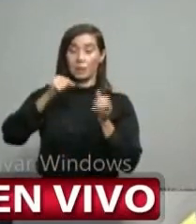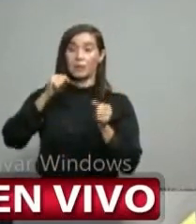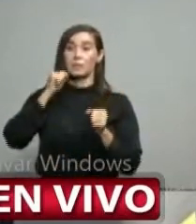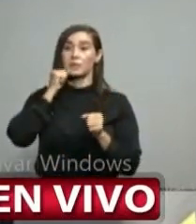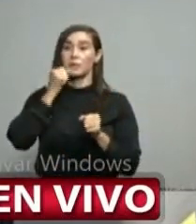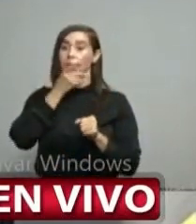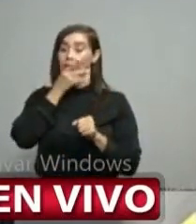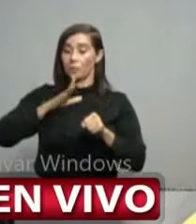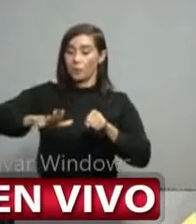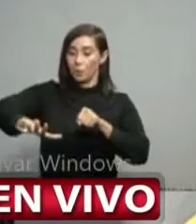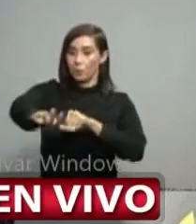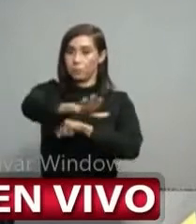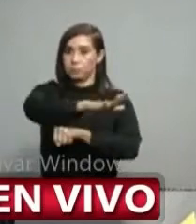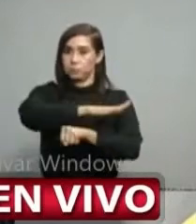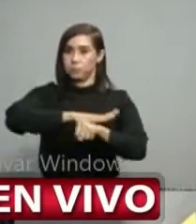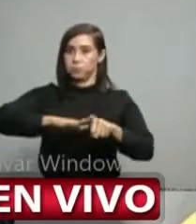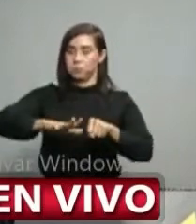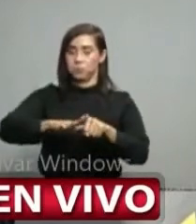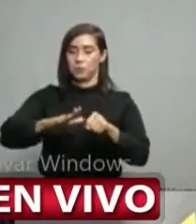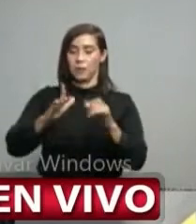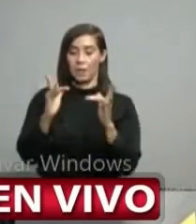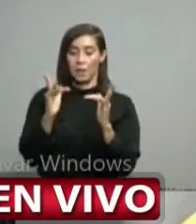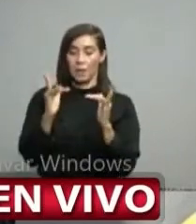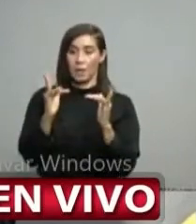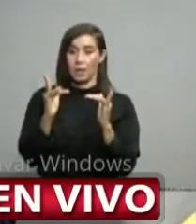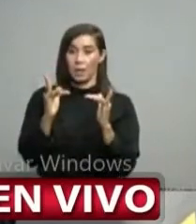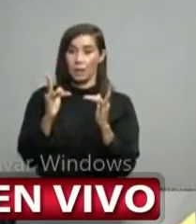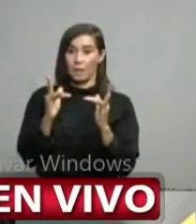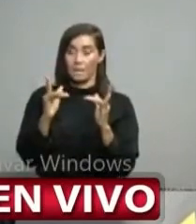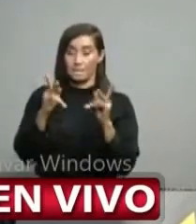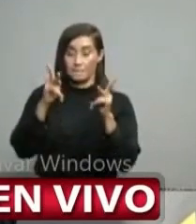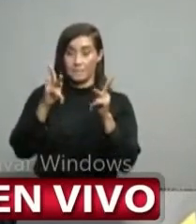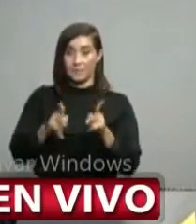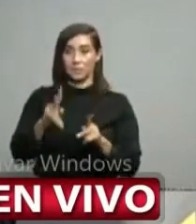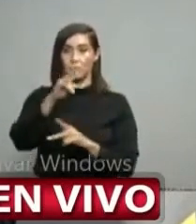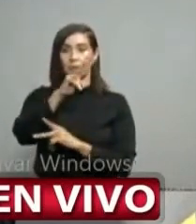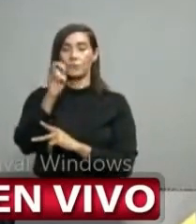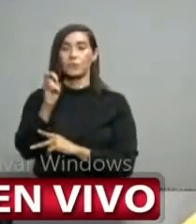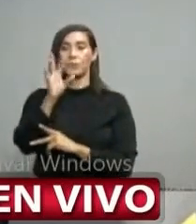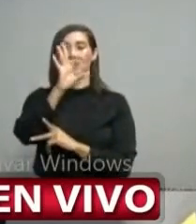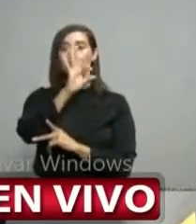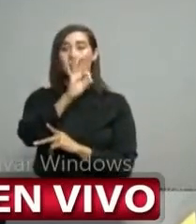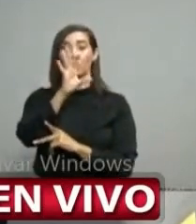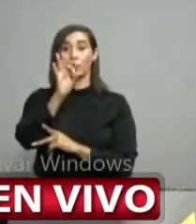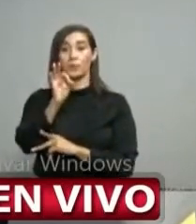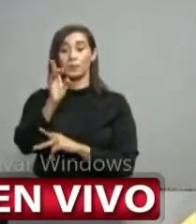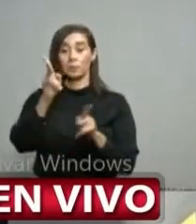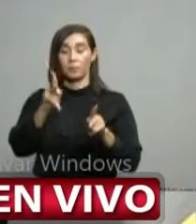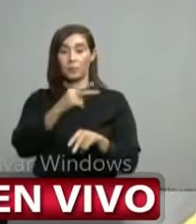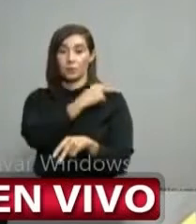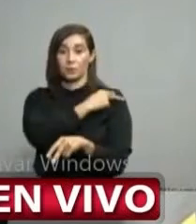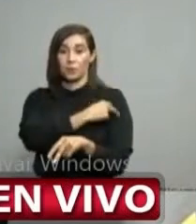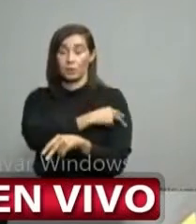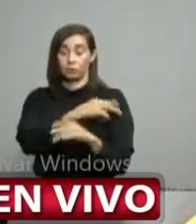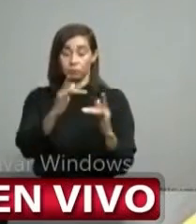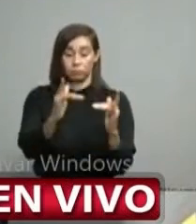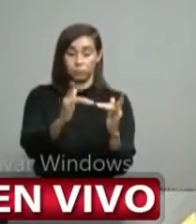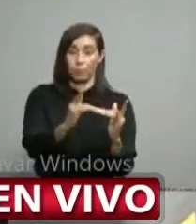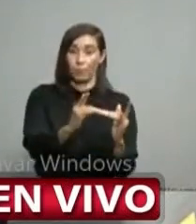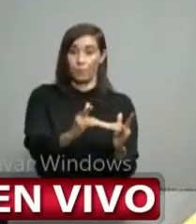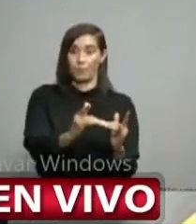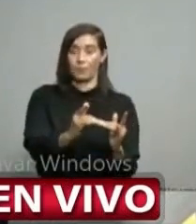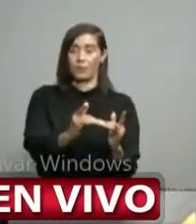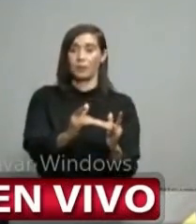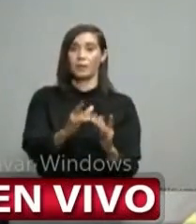el monitoreo que tenemos doscientos noventa y nueve personas al día de ayer internas de las cuales sesenta y